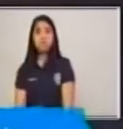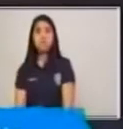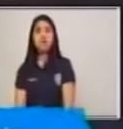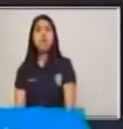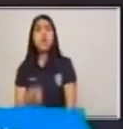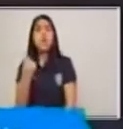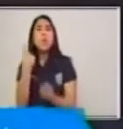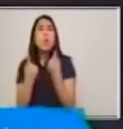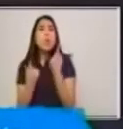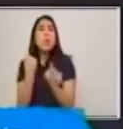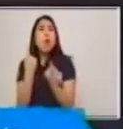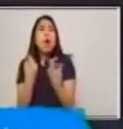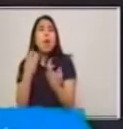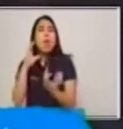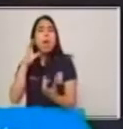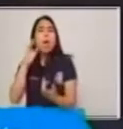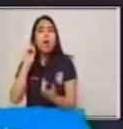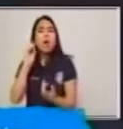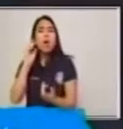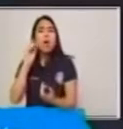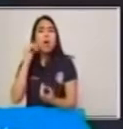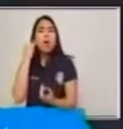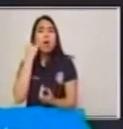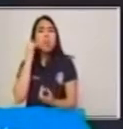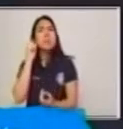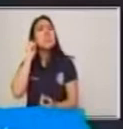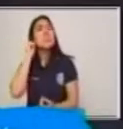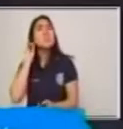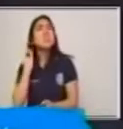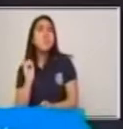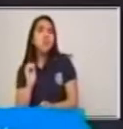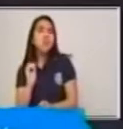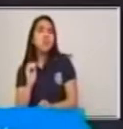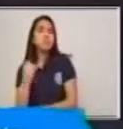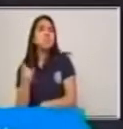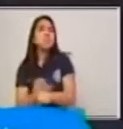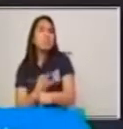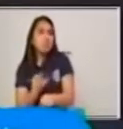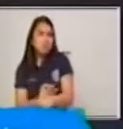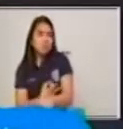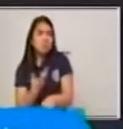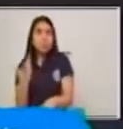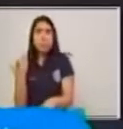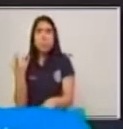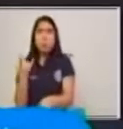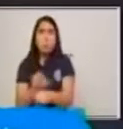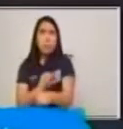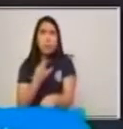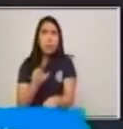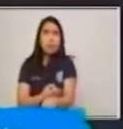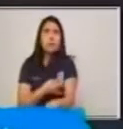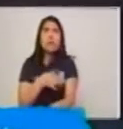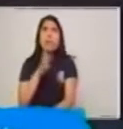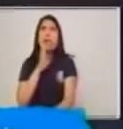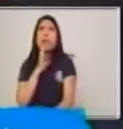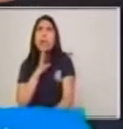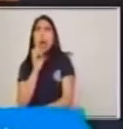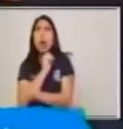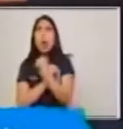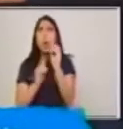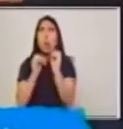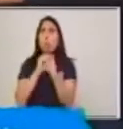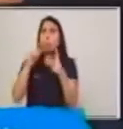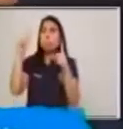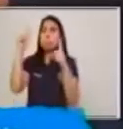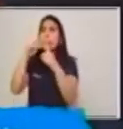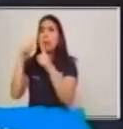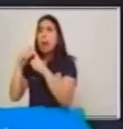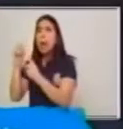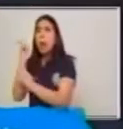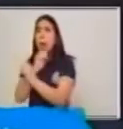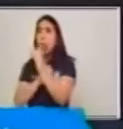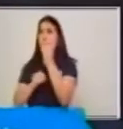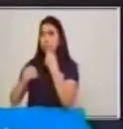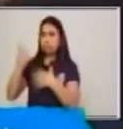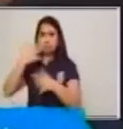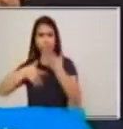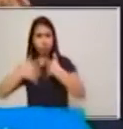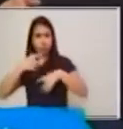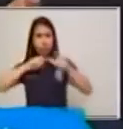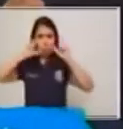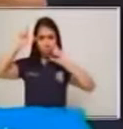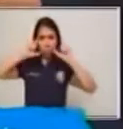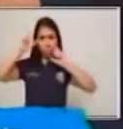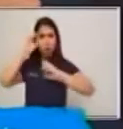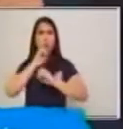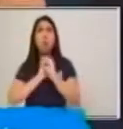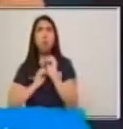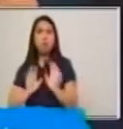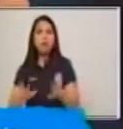será el código que está utilizando Luis? Luis, piensen, yo sé que ustedes pueden. ¿Qué